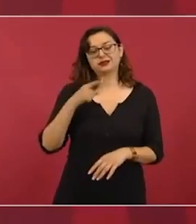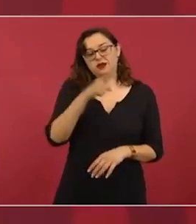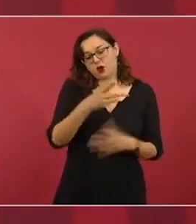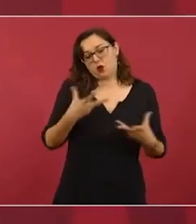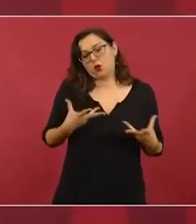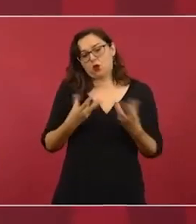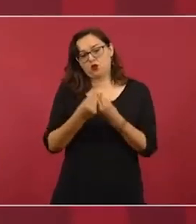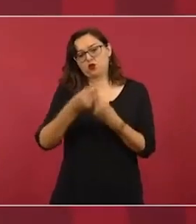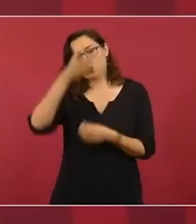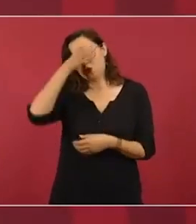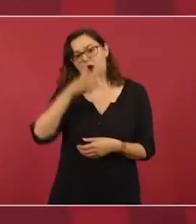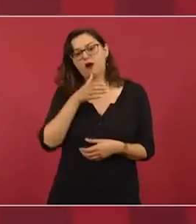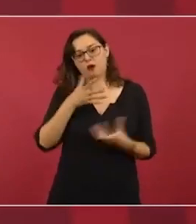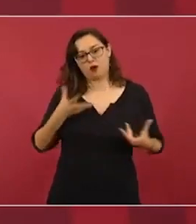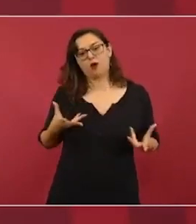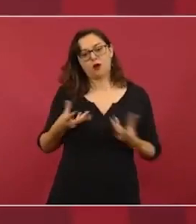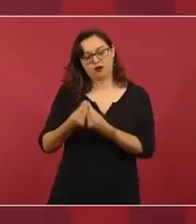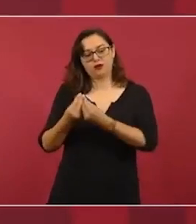Coahuila.